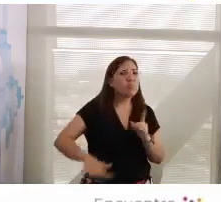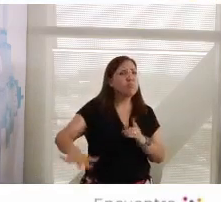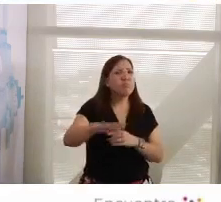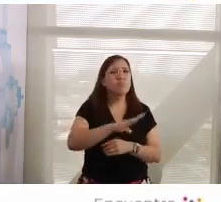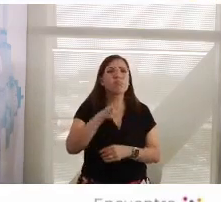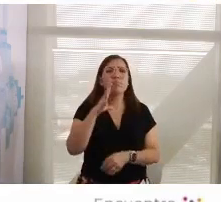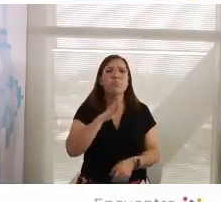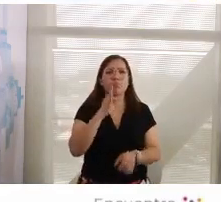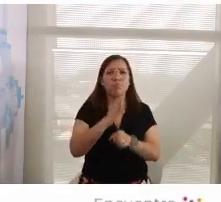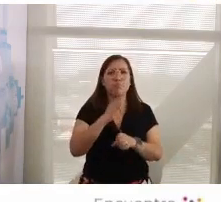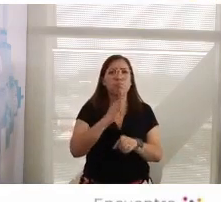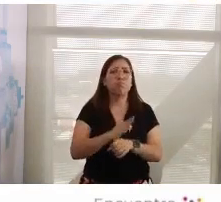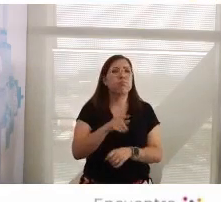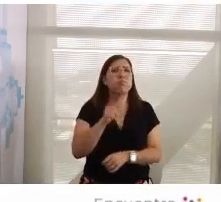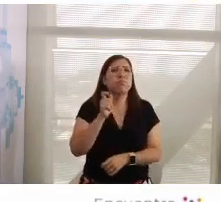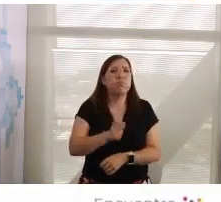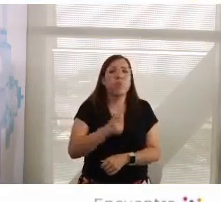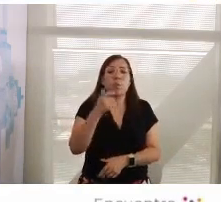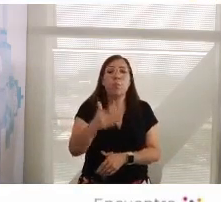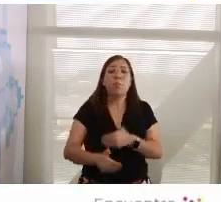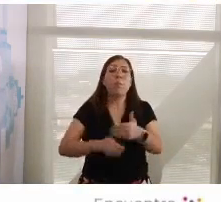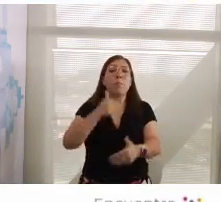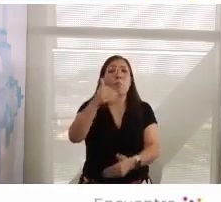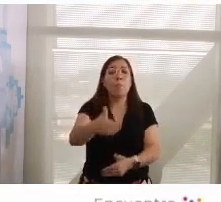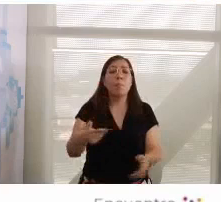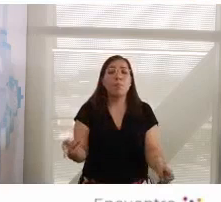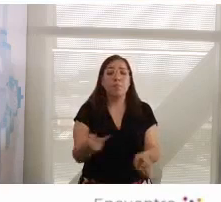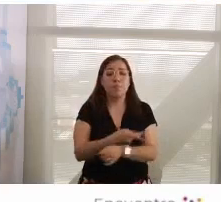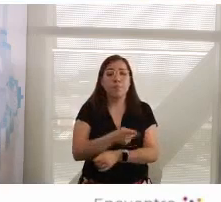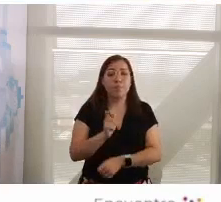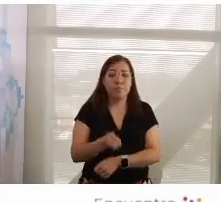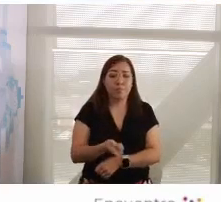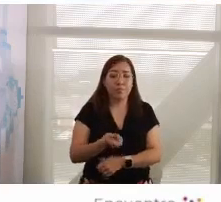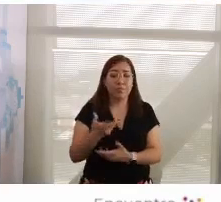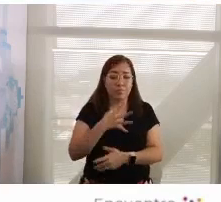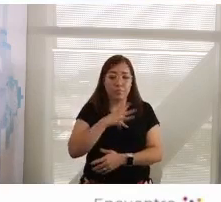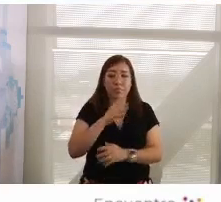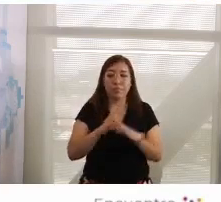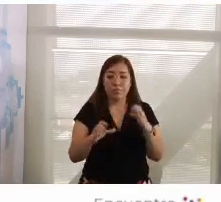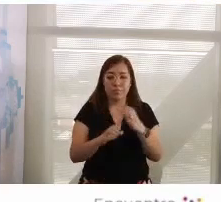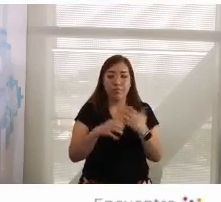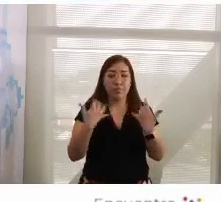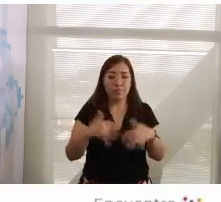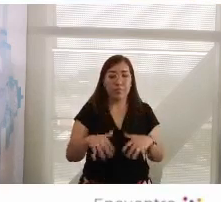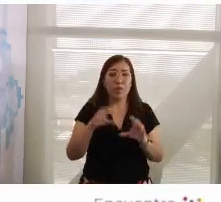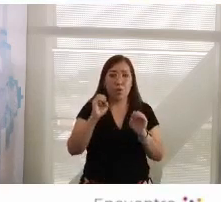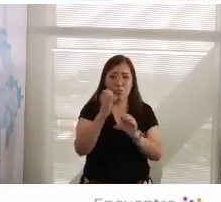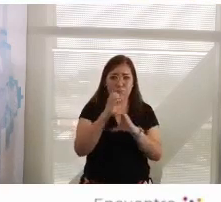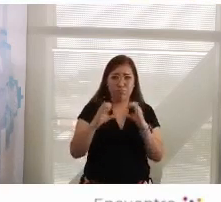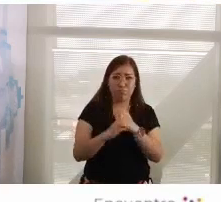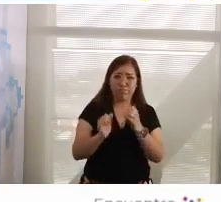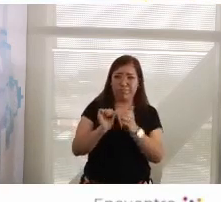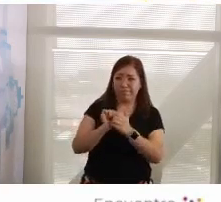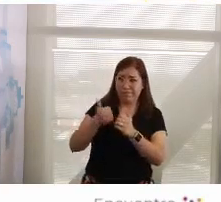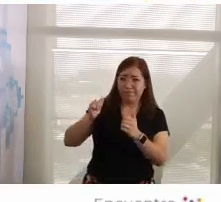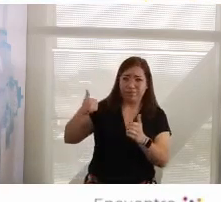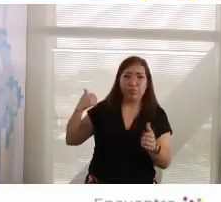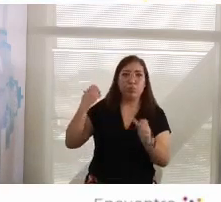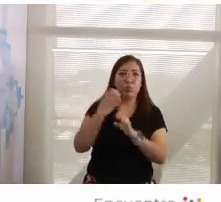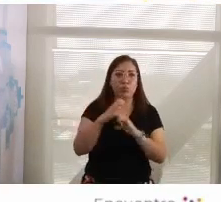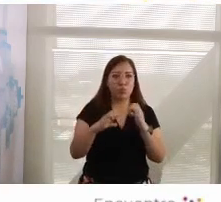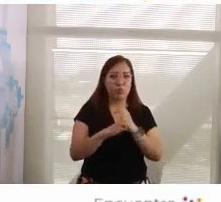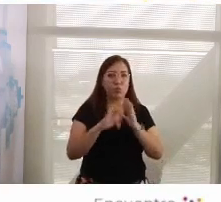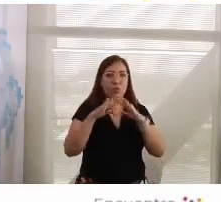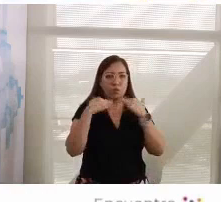determinando este imprevisible, este sorprendente retroceso en las banderas democráticas,